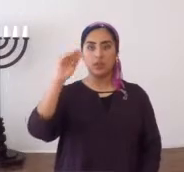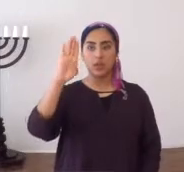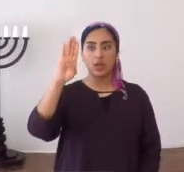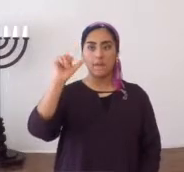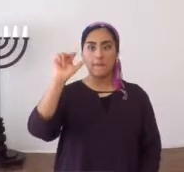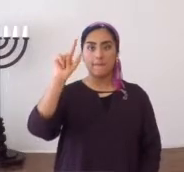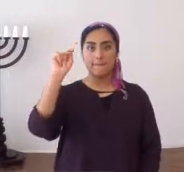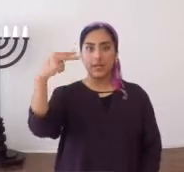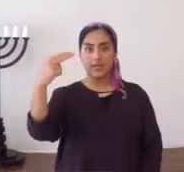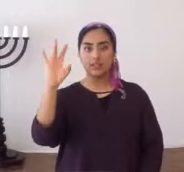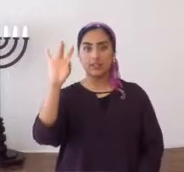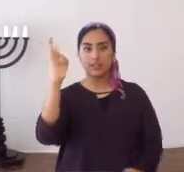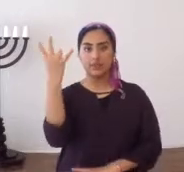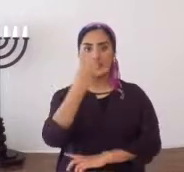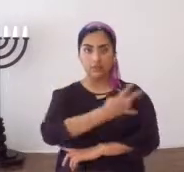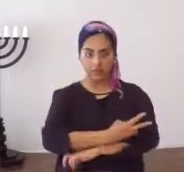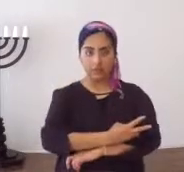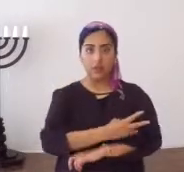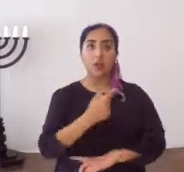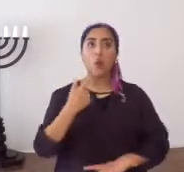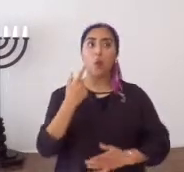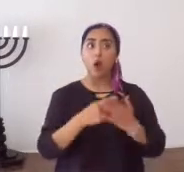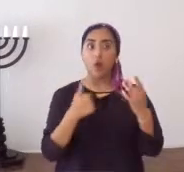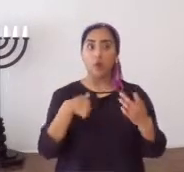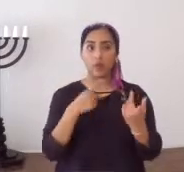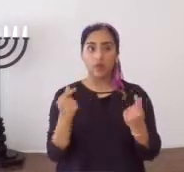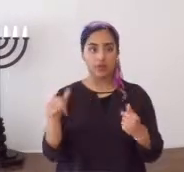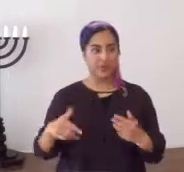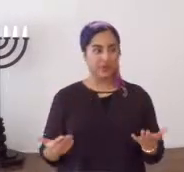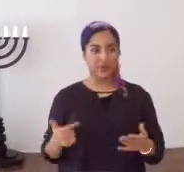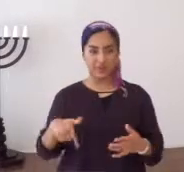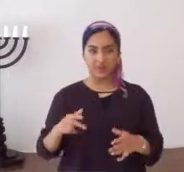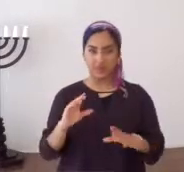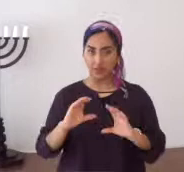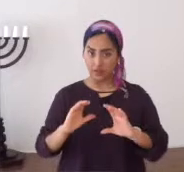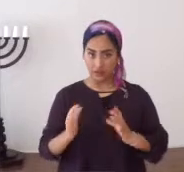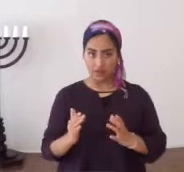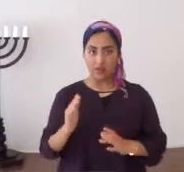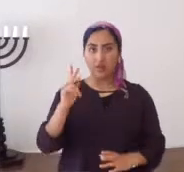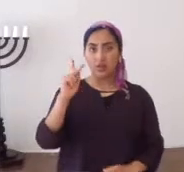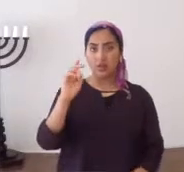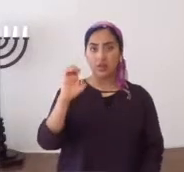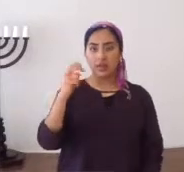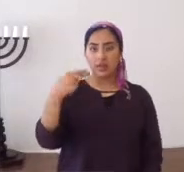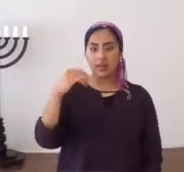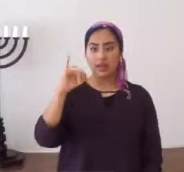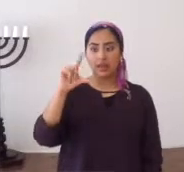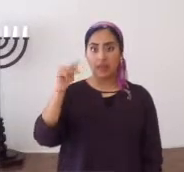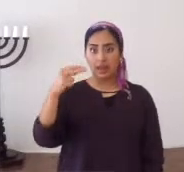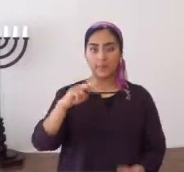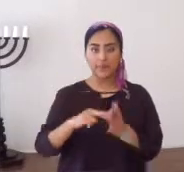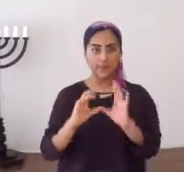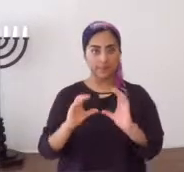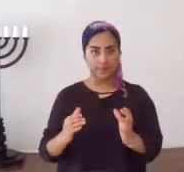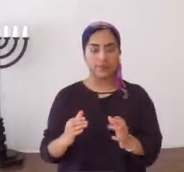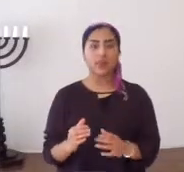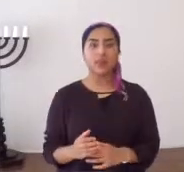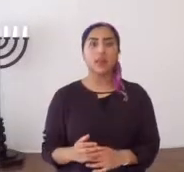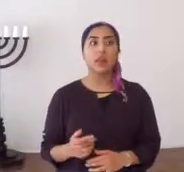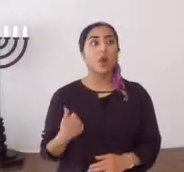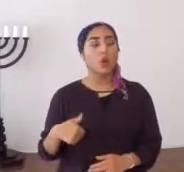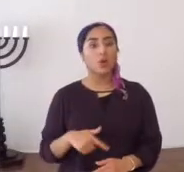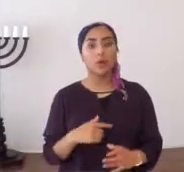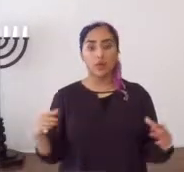Es el séptimo día. Y entonces, aquí nosotros lo que hacemos en esta Kejila, y todas las otras Kejilot que van